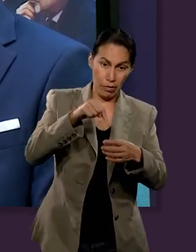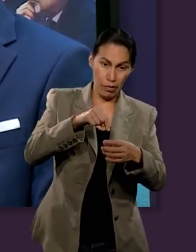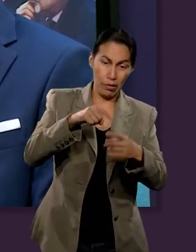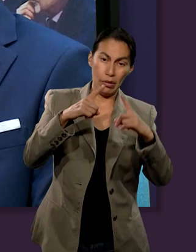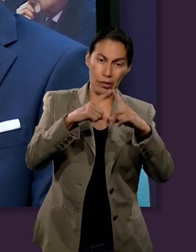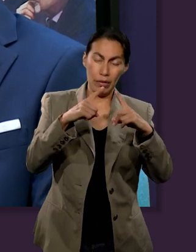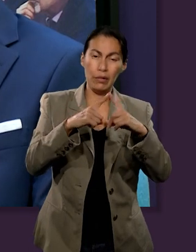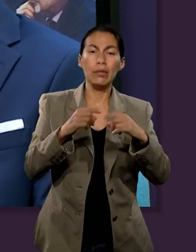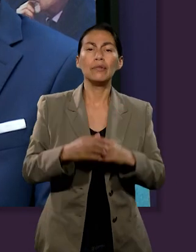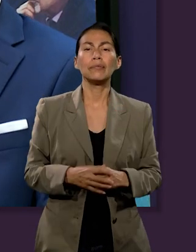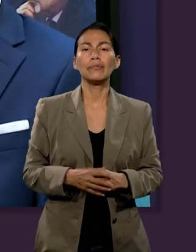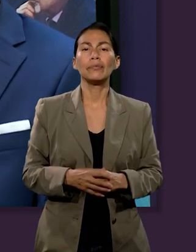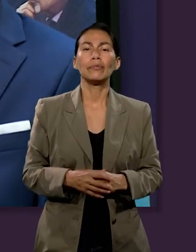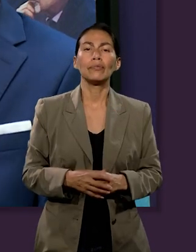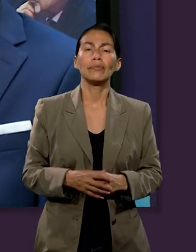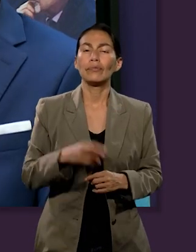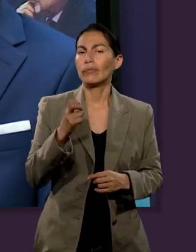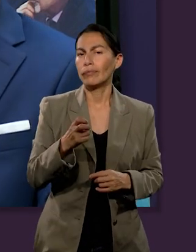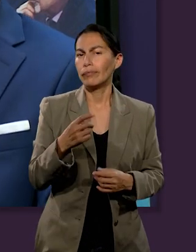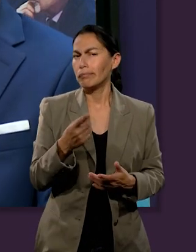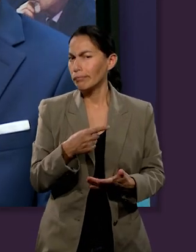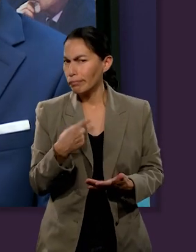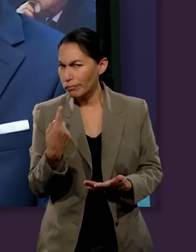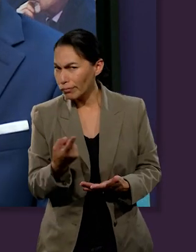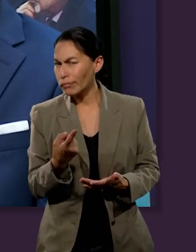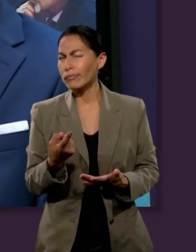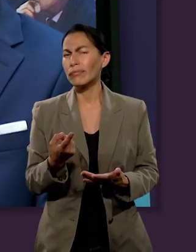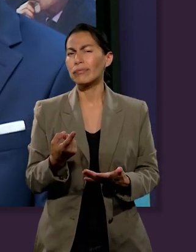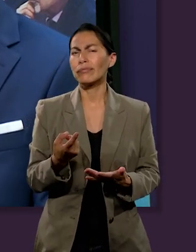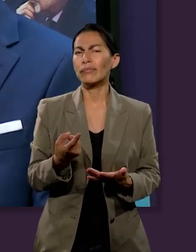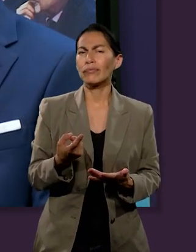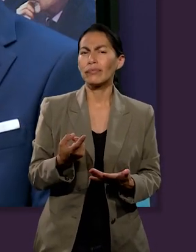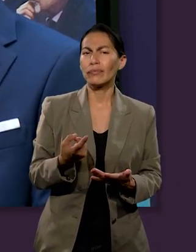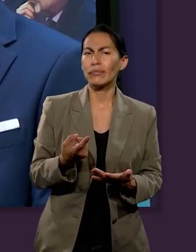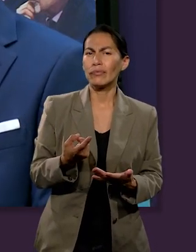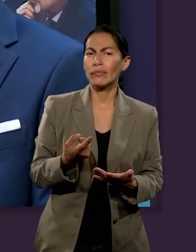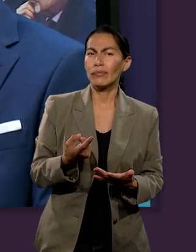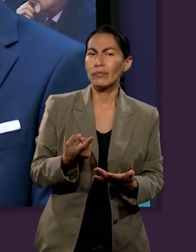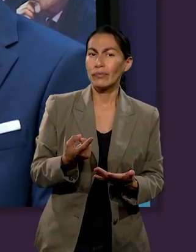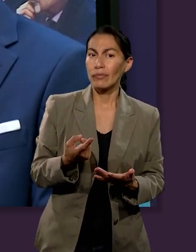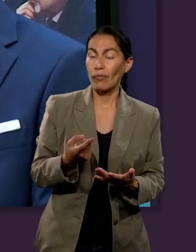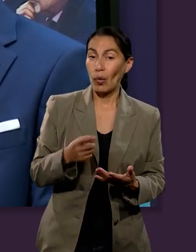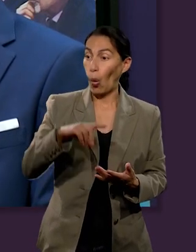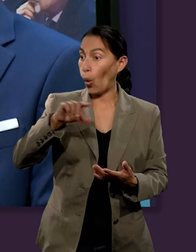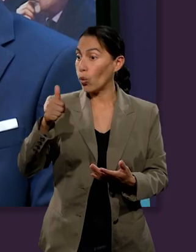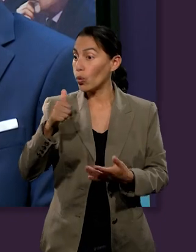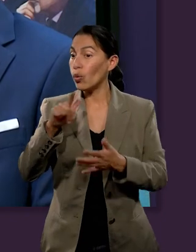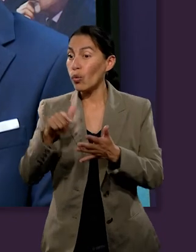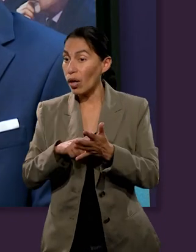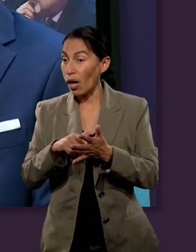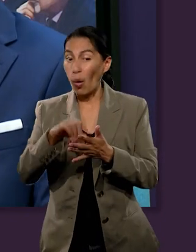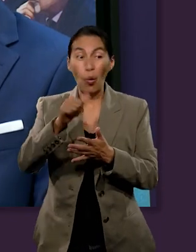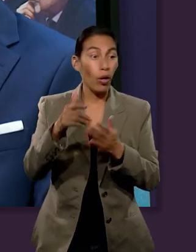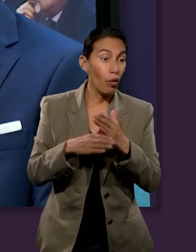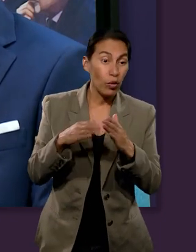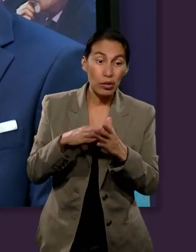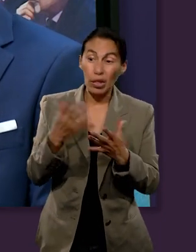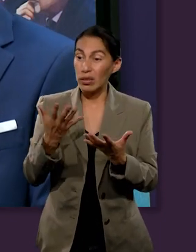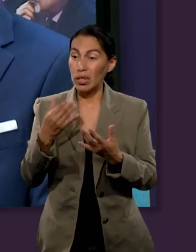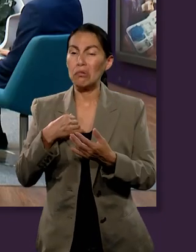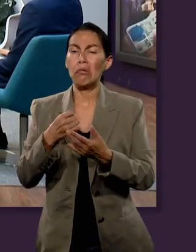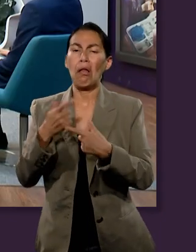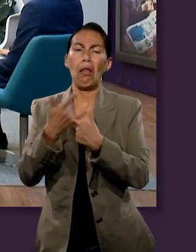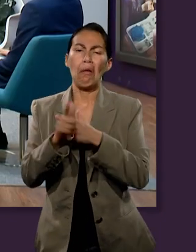ese diezmo que nosotros damos sea para la iglesia. Entonces, no podemos destinar a nosotros mismos a darlo a algún otro lugar.